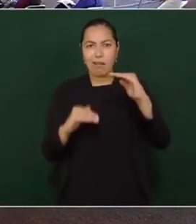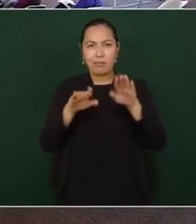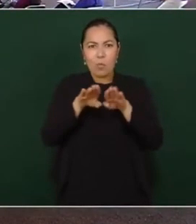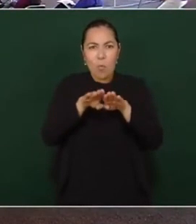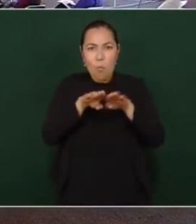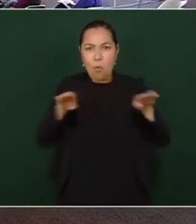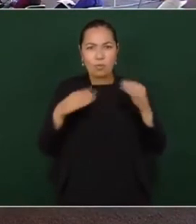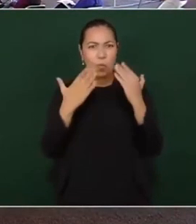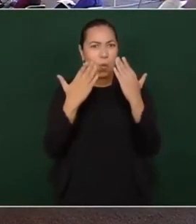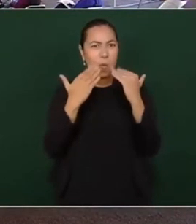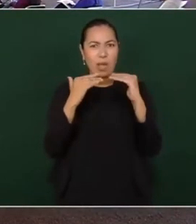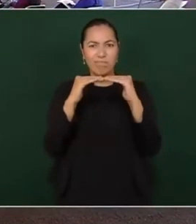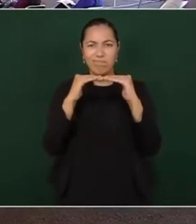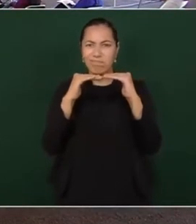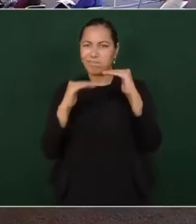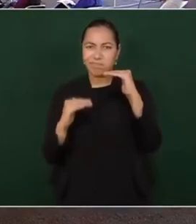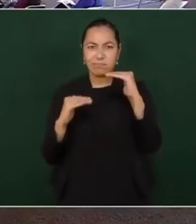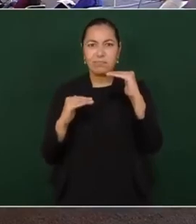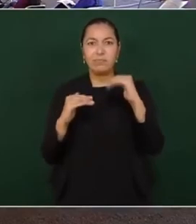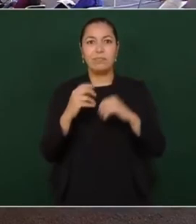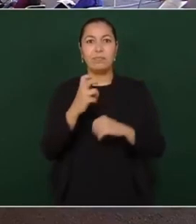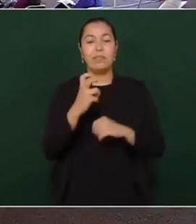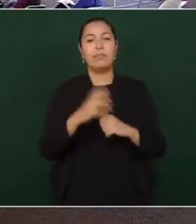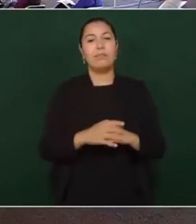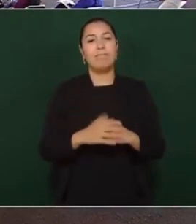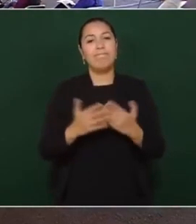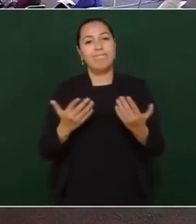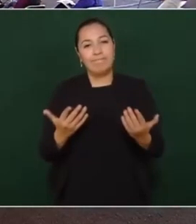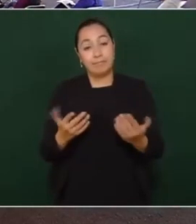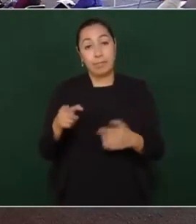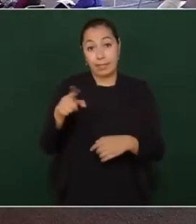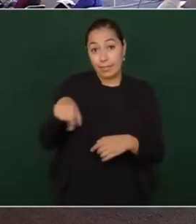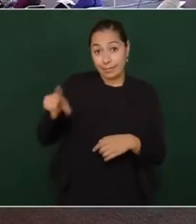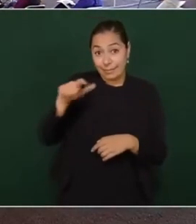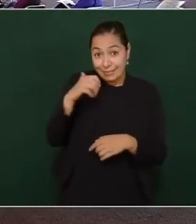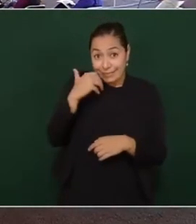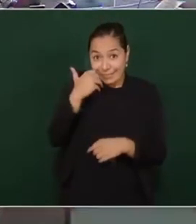Y querían, como lo planteé,